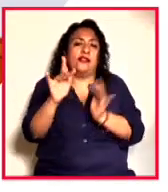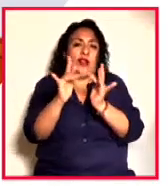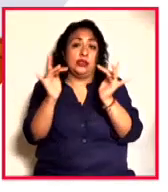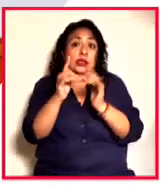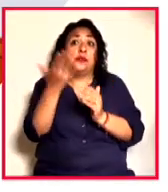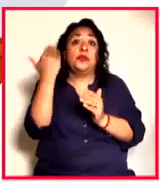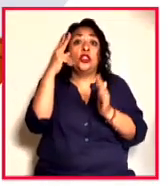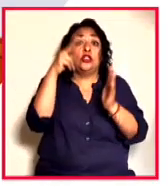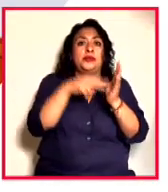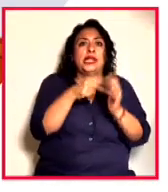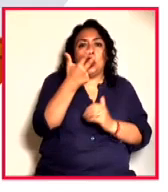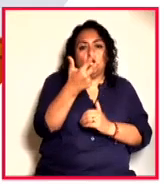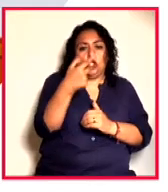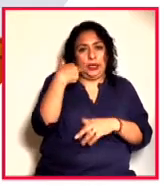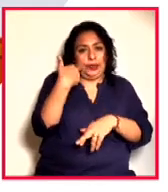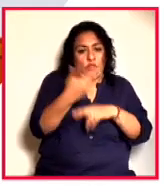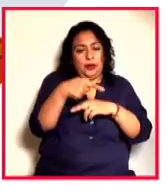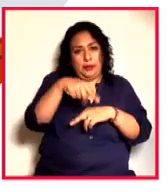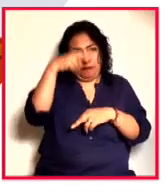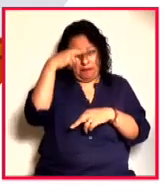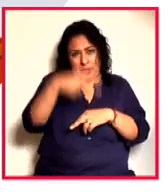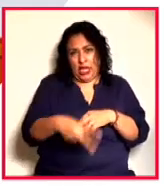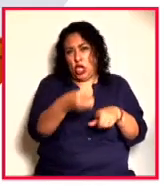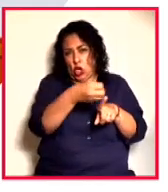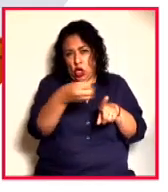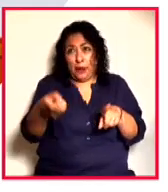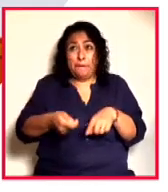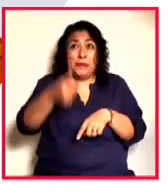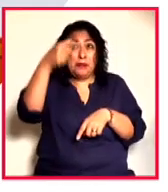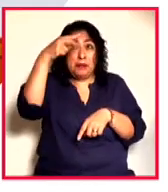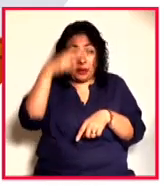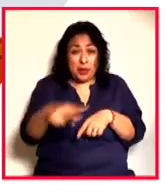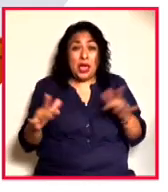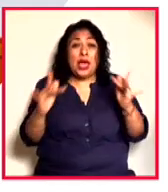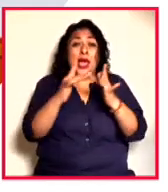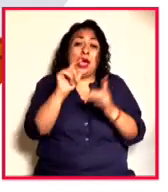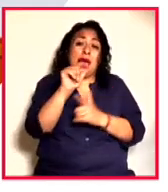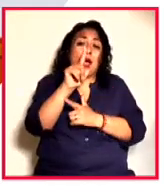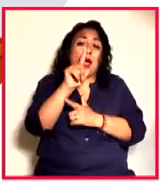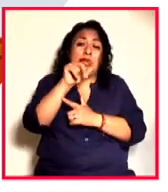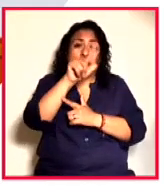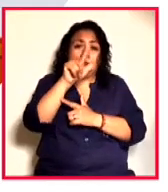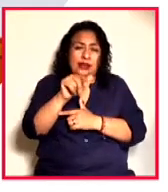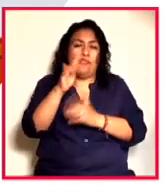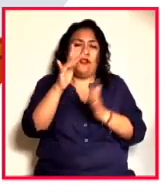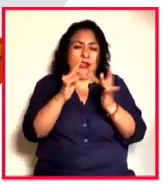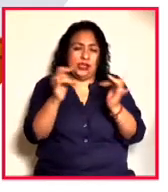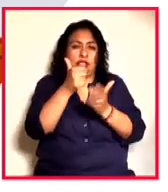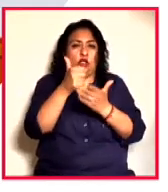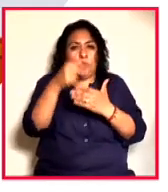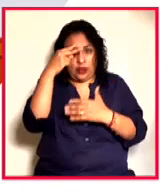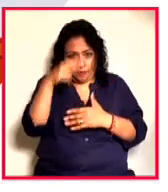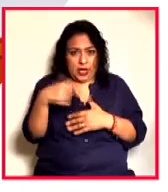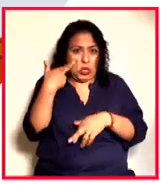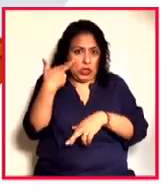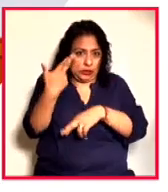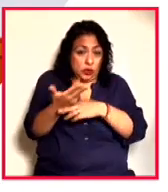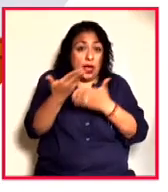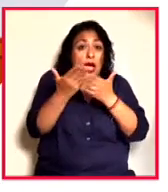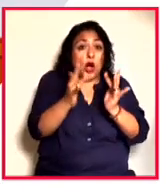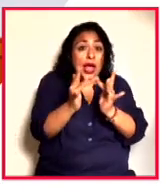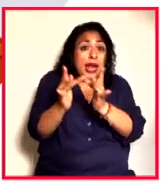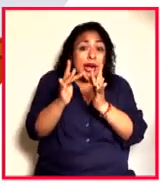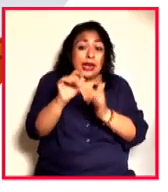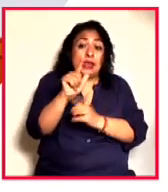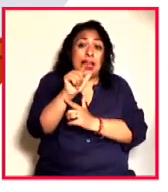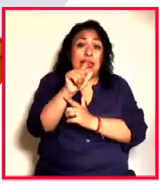organizando en México. La primera vez que lo organizamos en México fue la Alianza Francesa de la Ciudad de México que lo organizó. Y ahora nuestra red de alianzas, que son